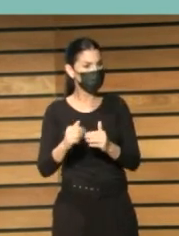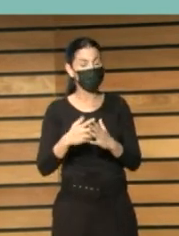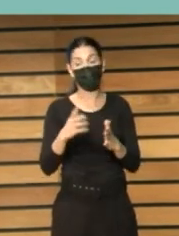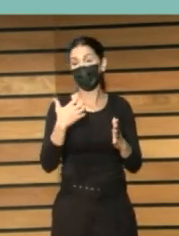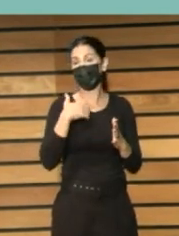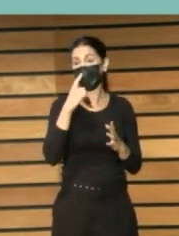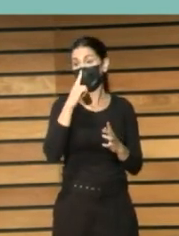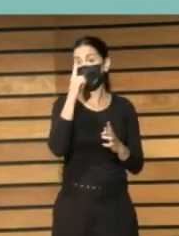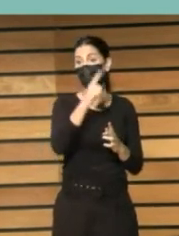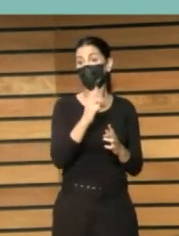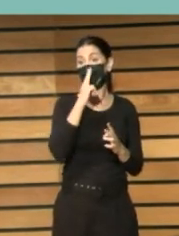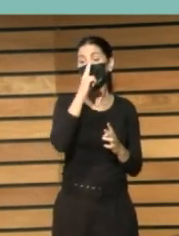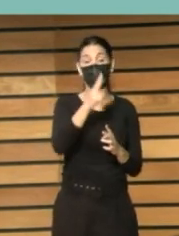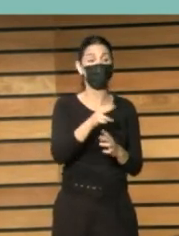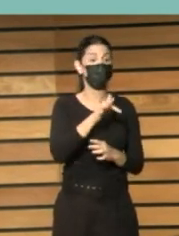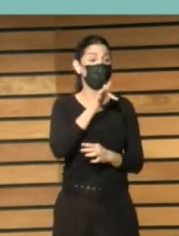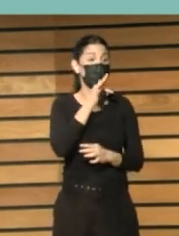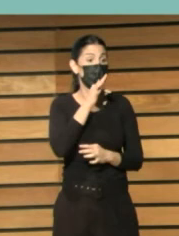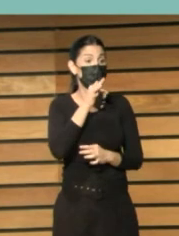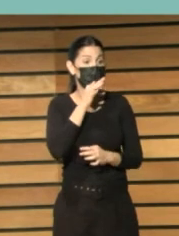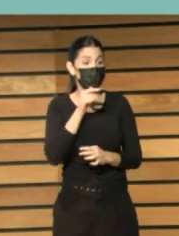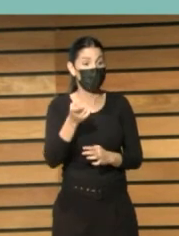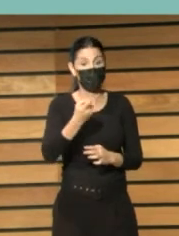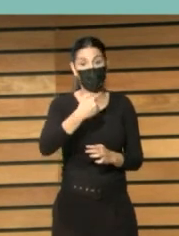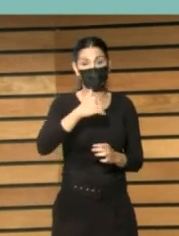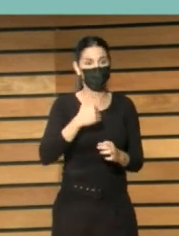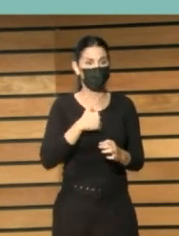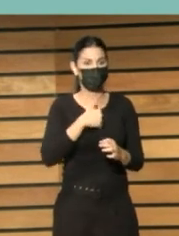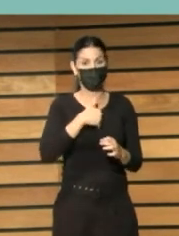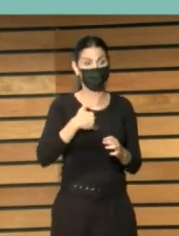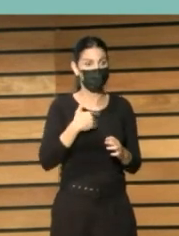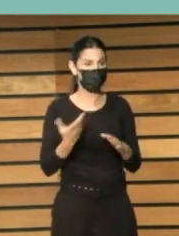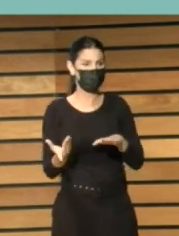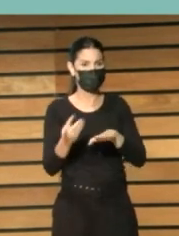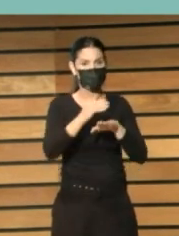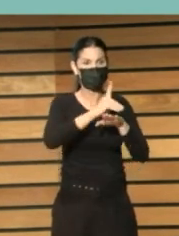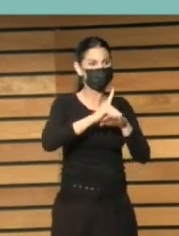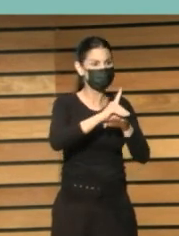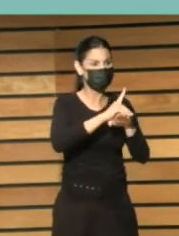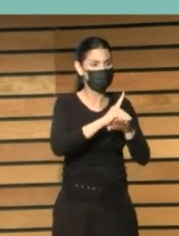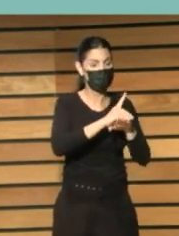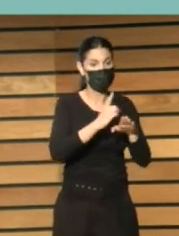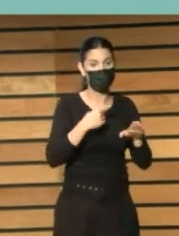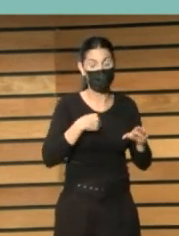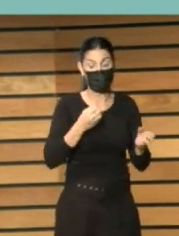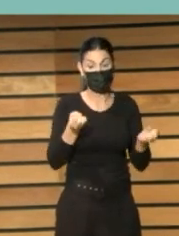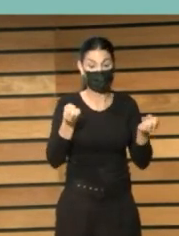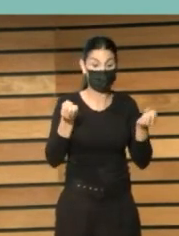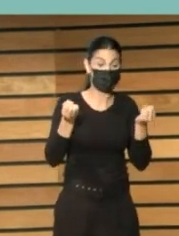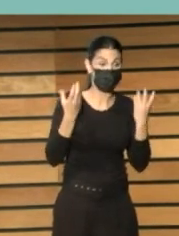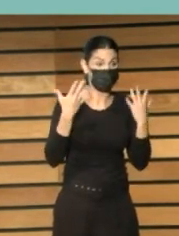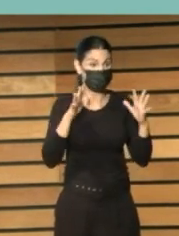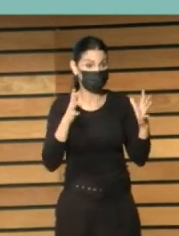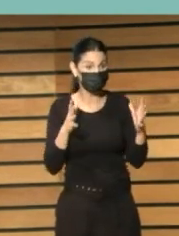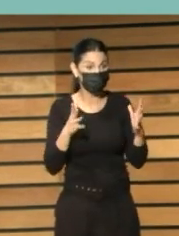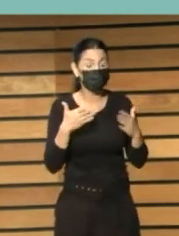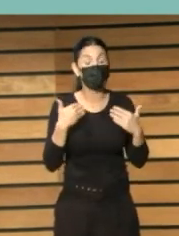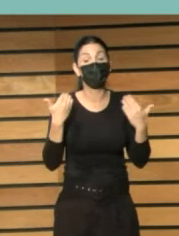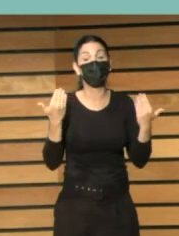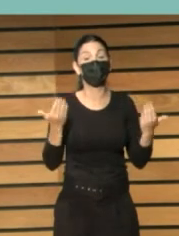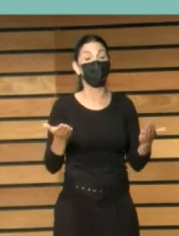o dos años que seremos todavía menos competentes digitales cambiará la manera cambiará la forma y demás lo único en este caso pues